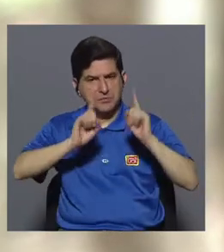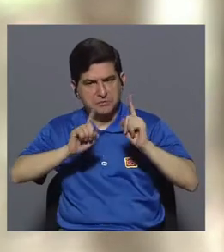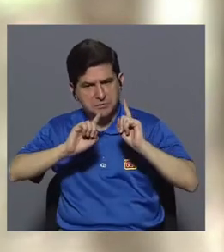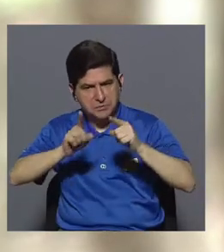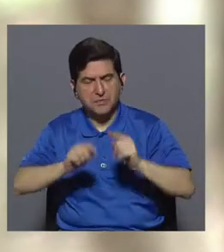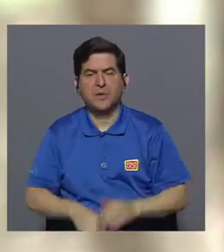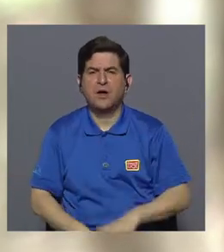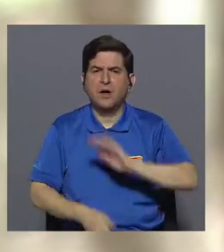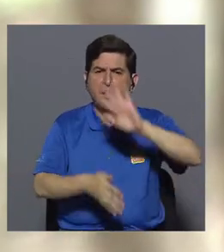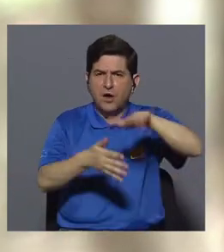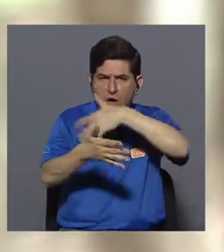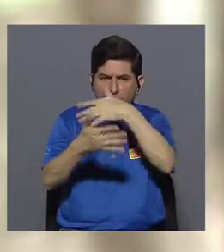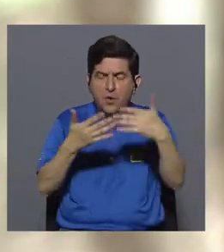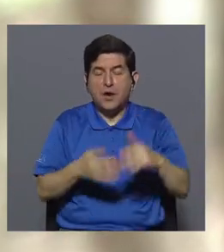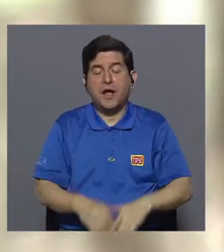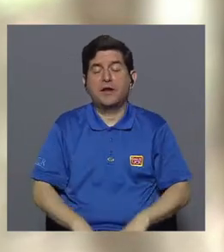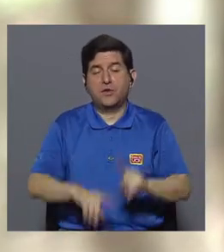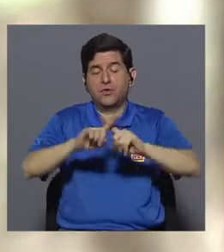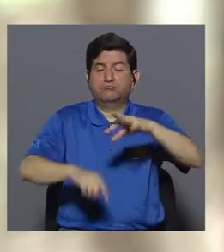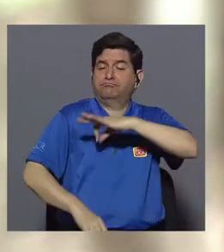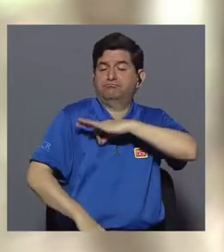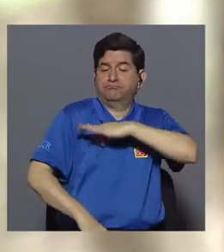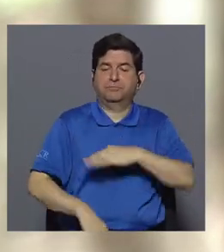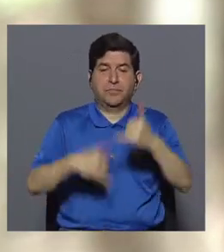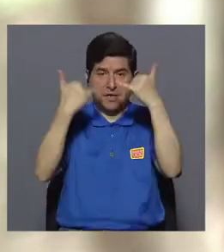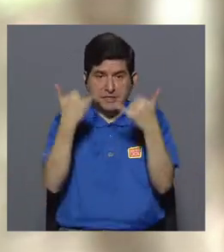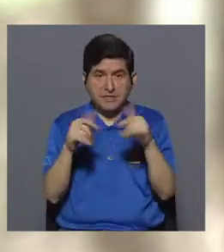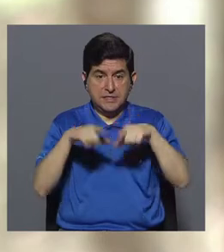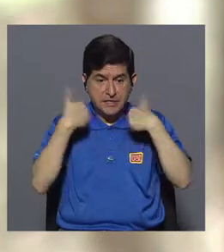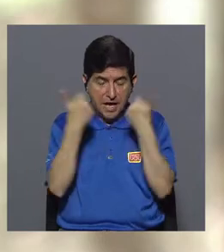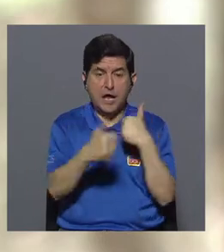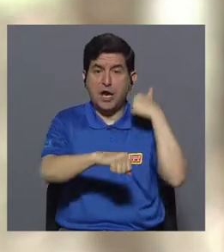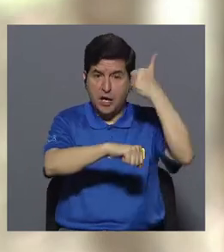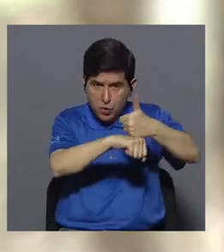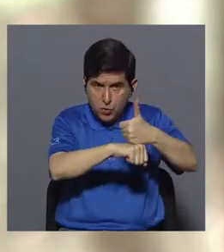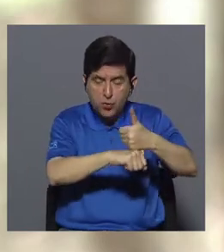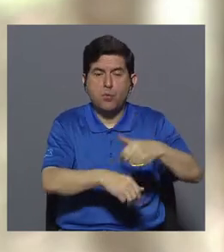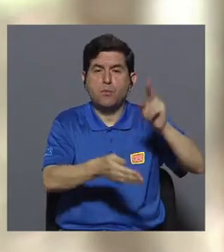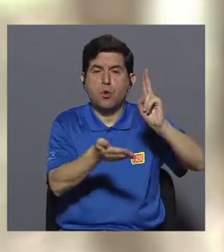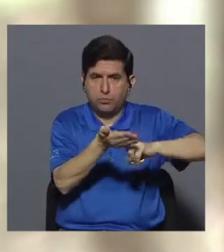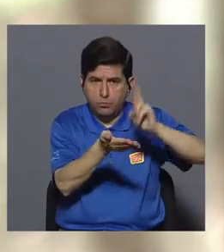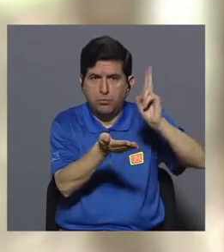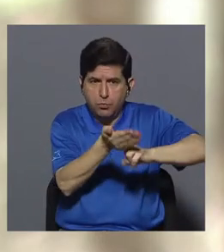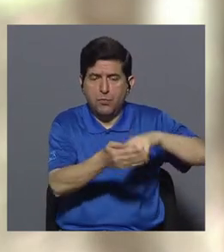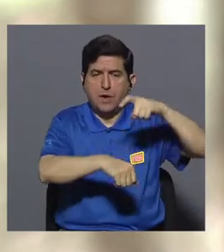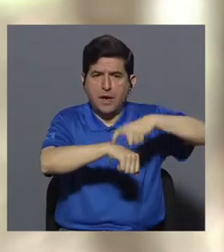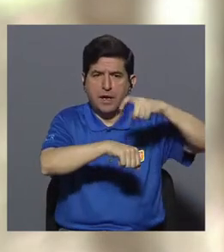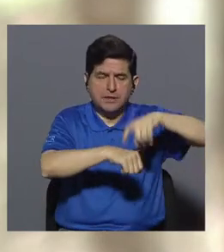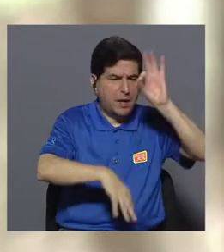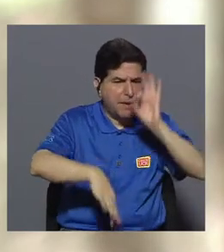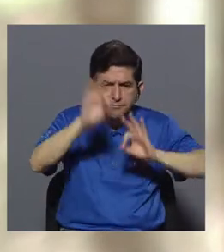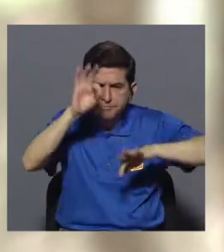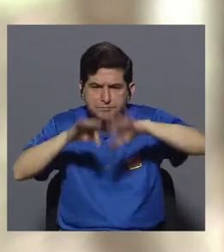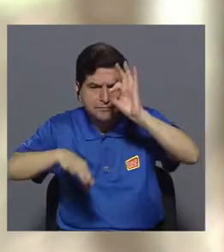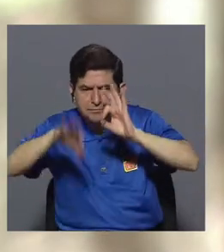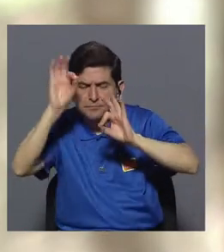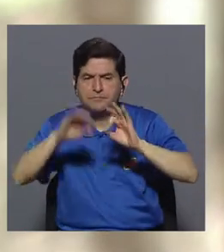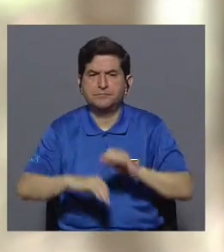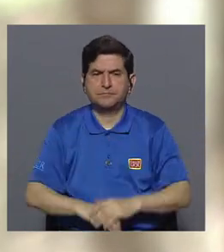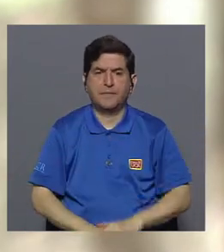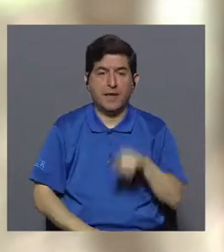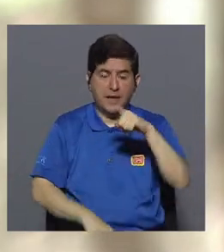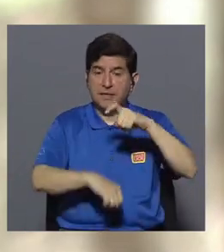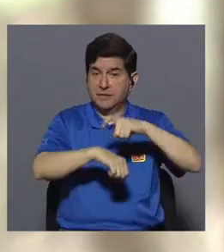¿verdad? El horario es muy a conveniencia porque entonces cuando ya tenemos el grupo formado que se logró inscribir en la fase de reclutación,